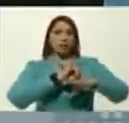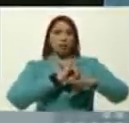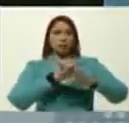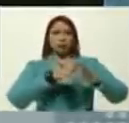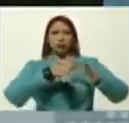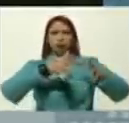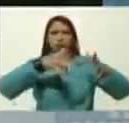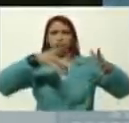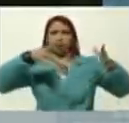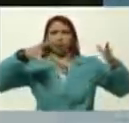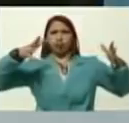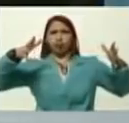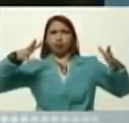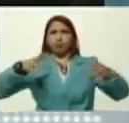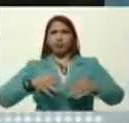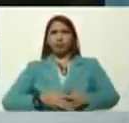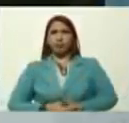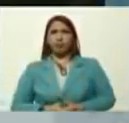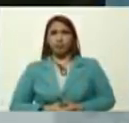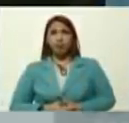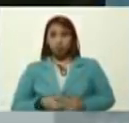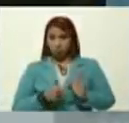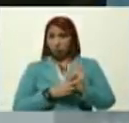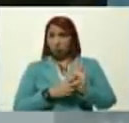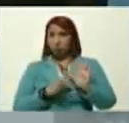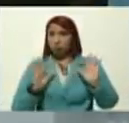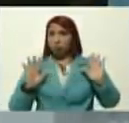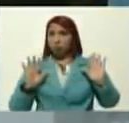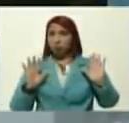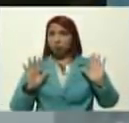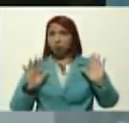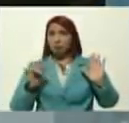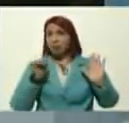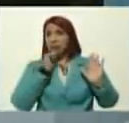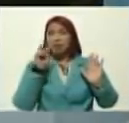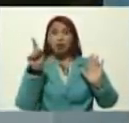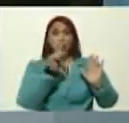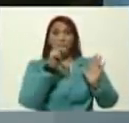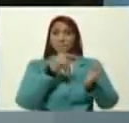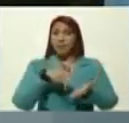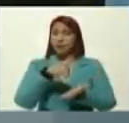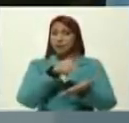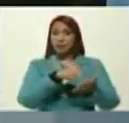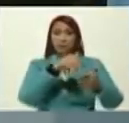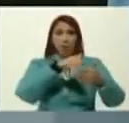gigantesca, verdad, quien no participa,